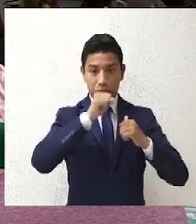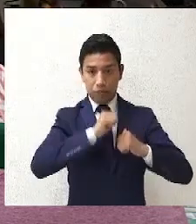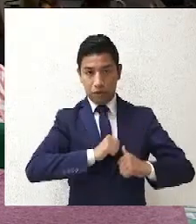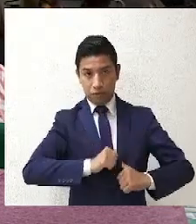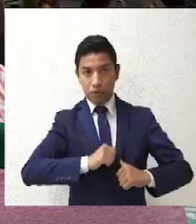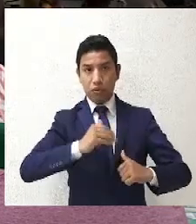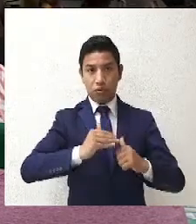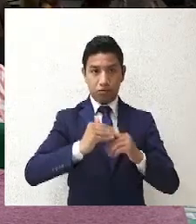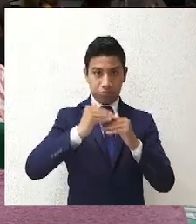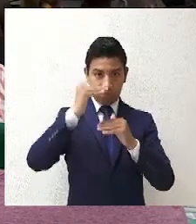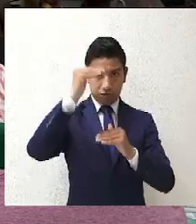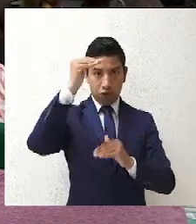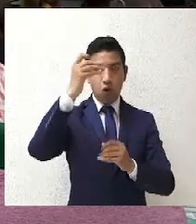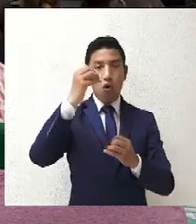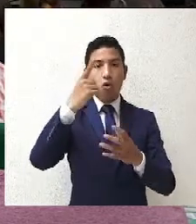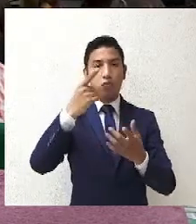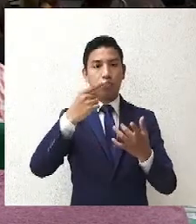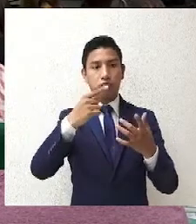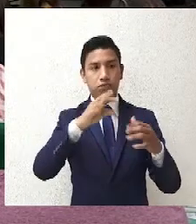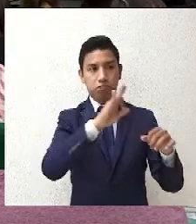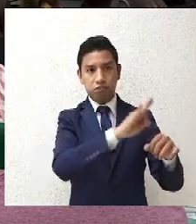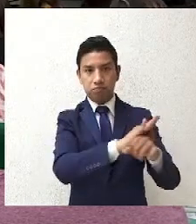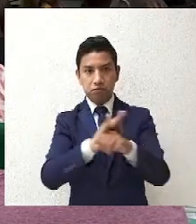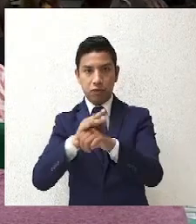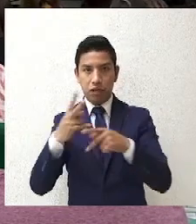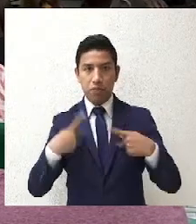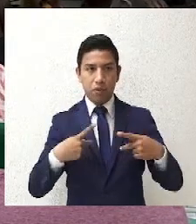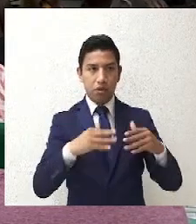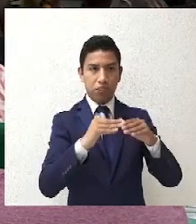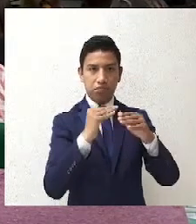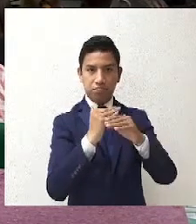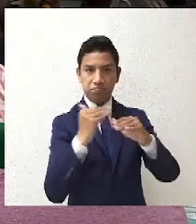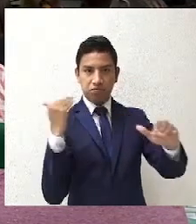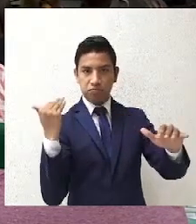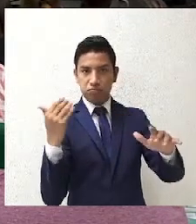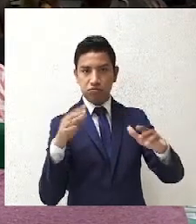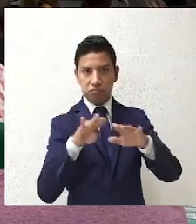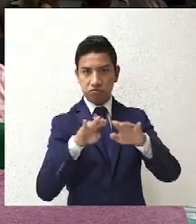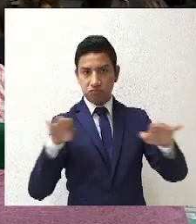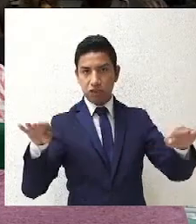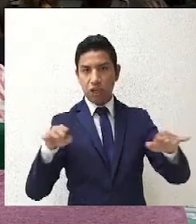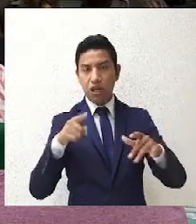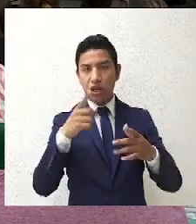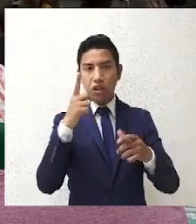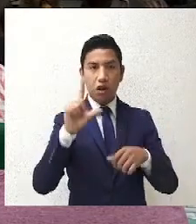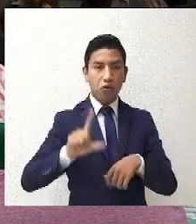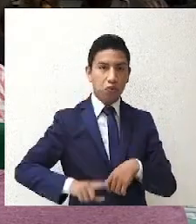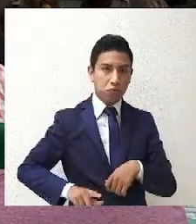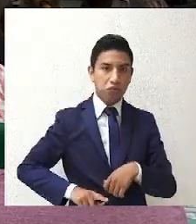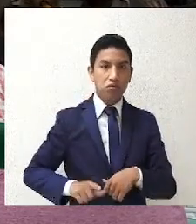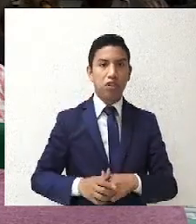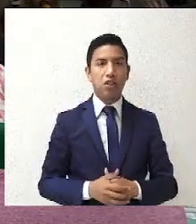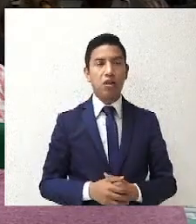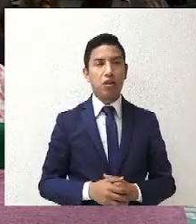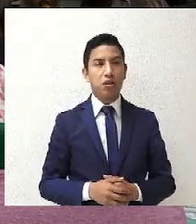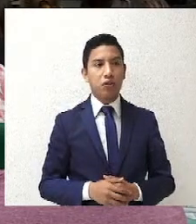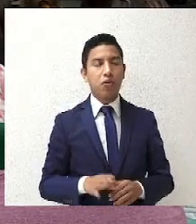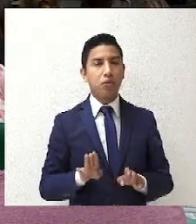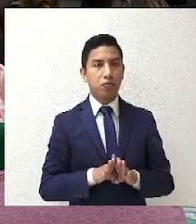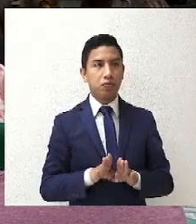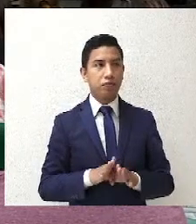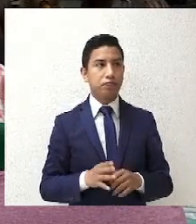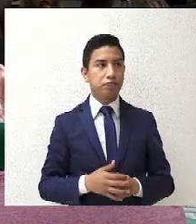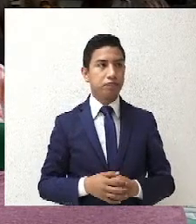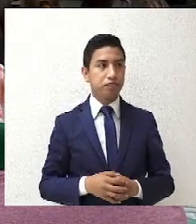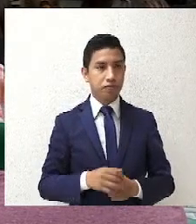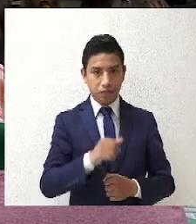¿Estamos hablando de gobernaturas? De gobernaturas. Pues, a